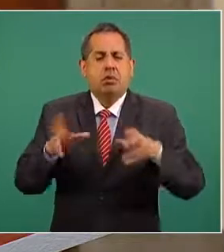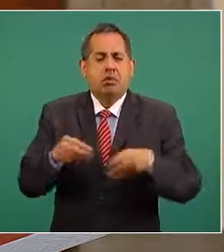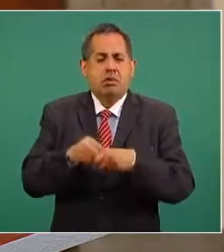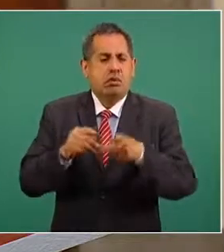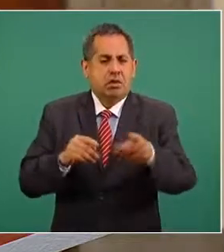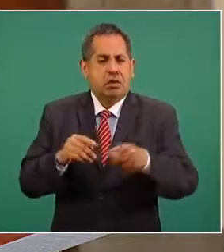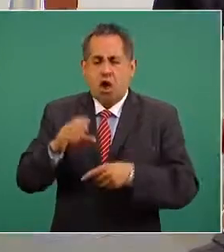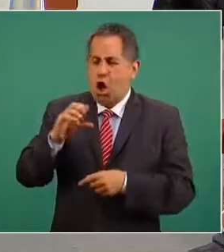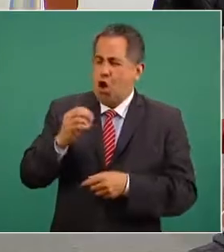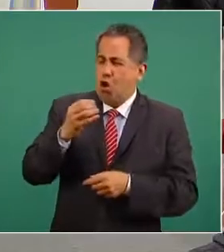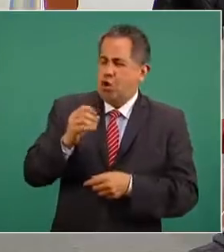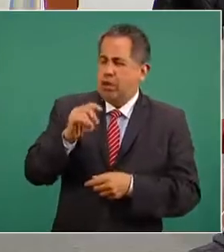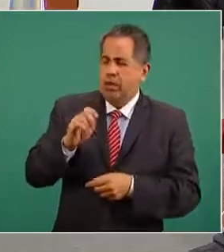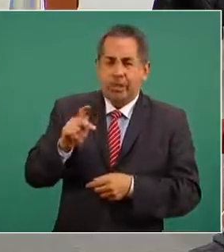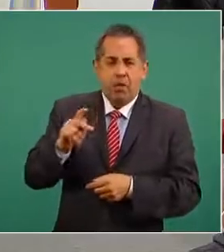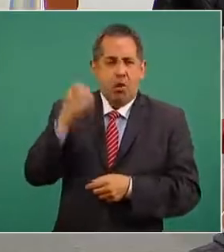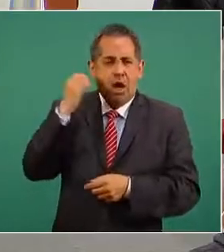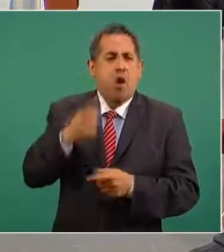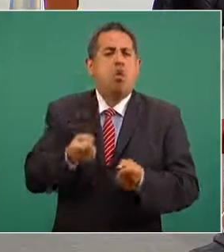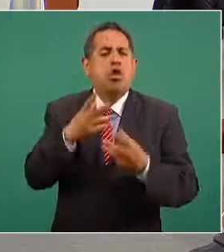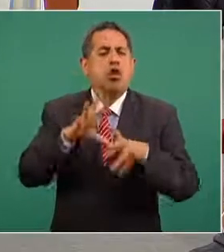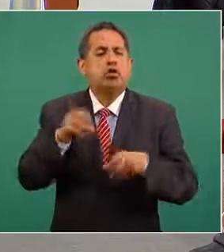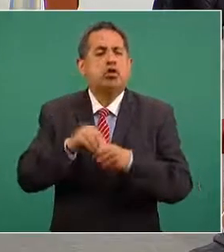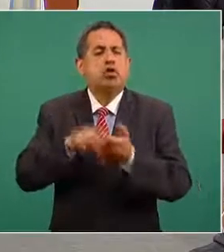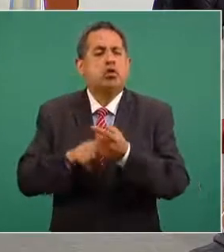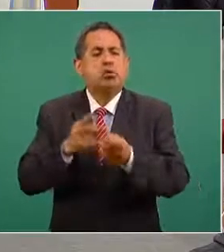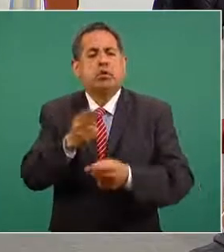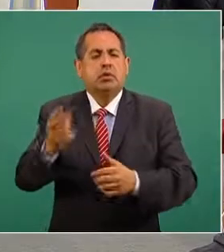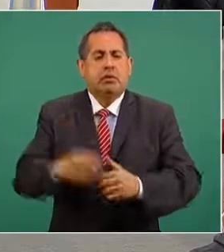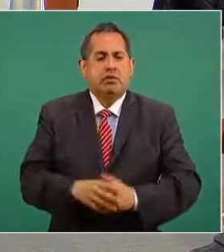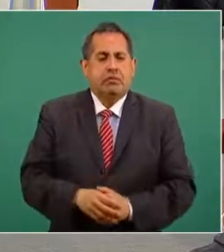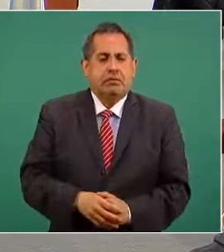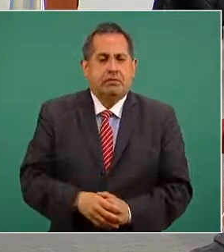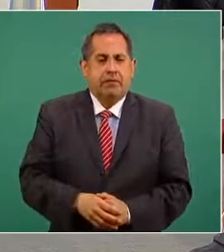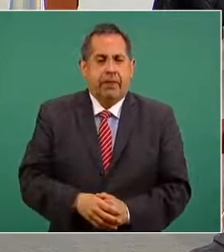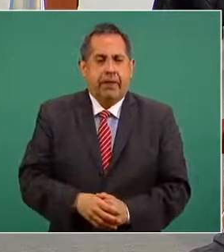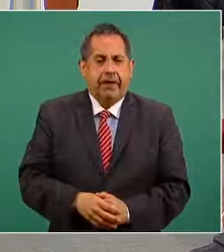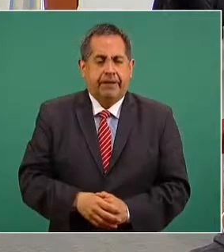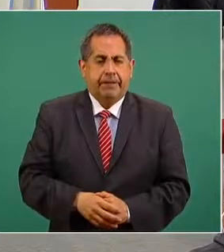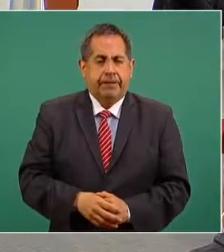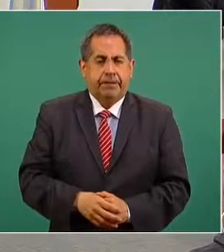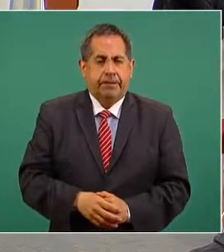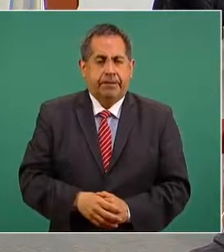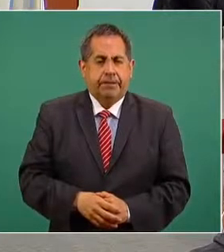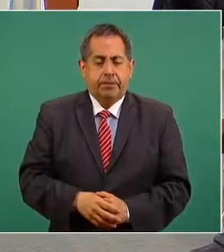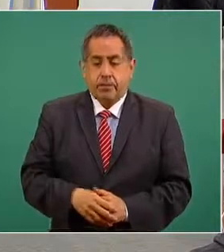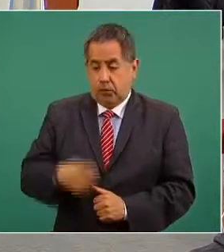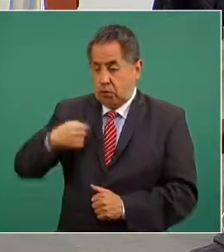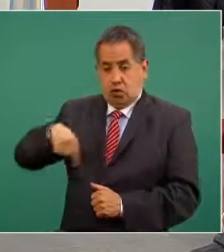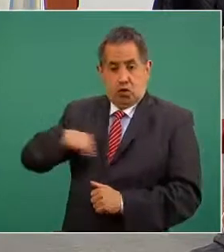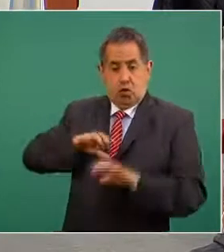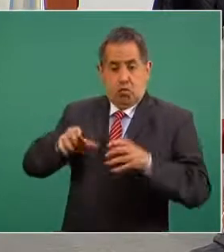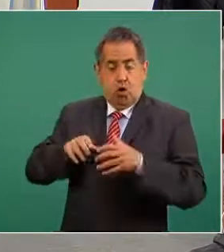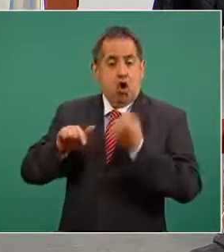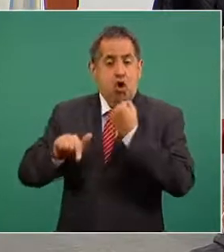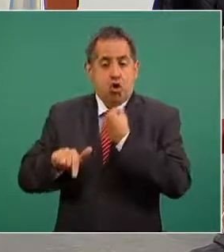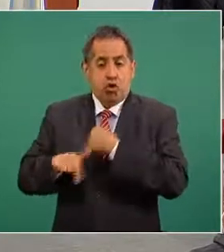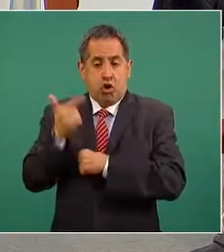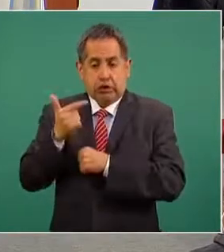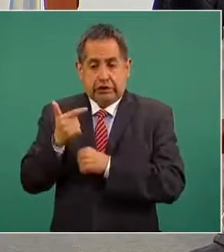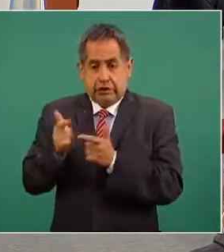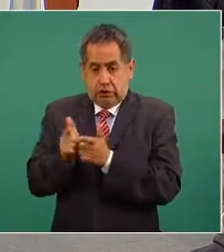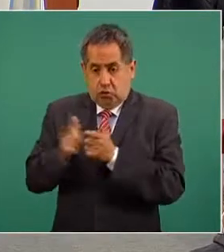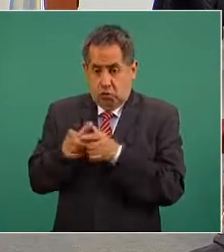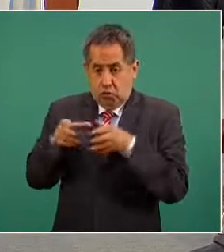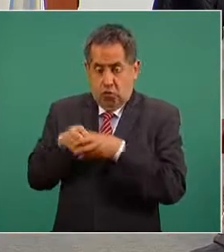de Coyotepec en Oaxaca ¿cuántos son ustedes? ¿cuántos son ustedes? son 12 brigadistas que componen